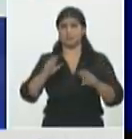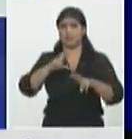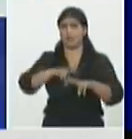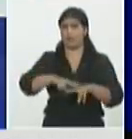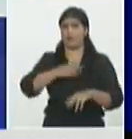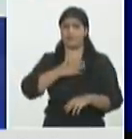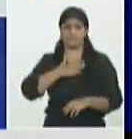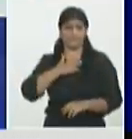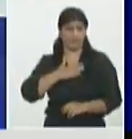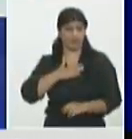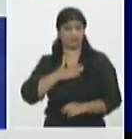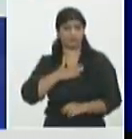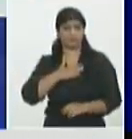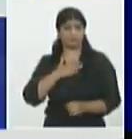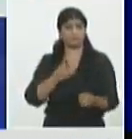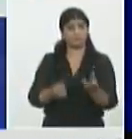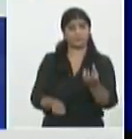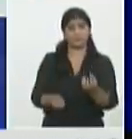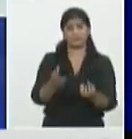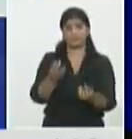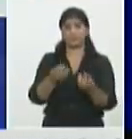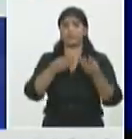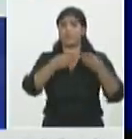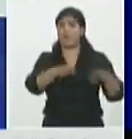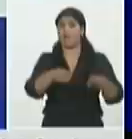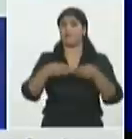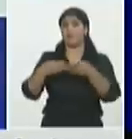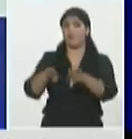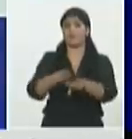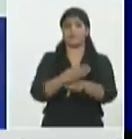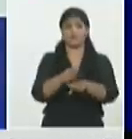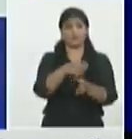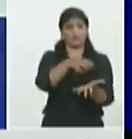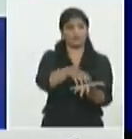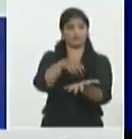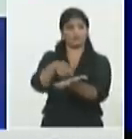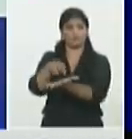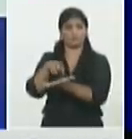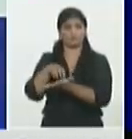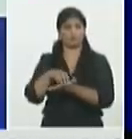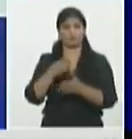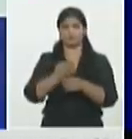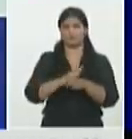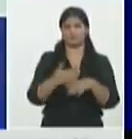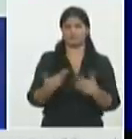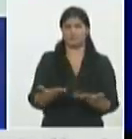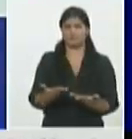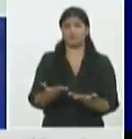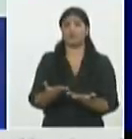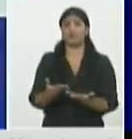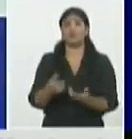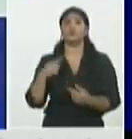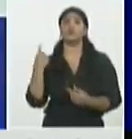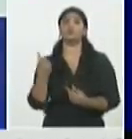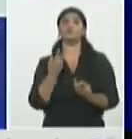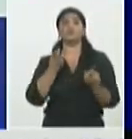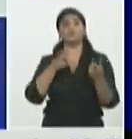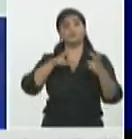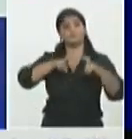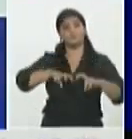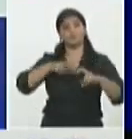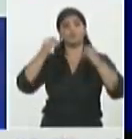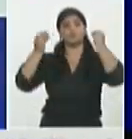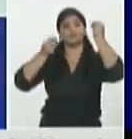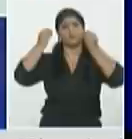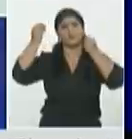en cuanto a los eventos es un análisis que se hizo que se identifican